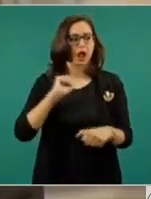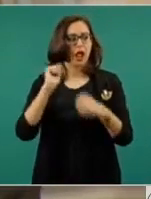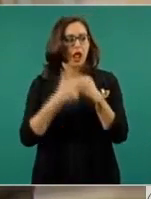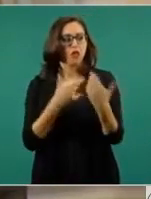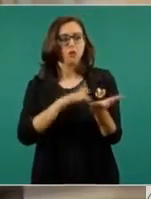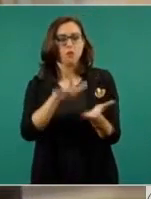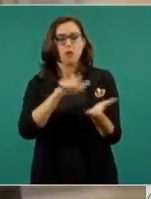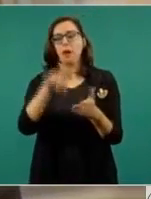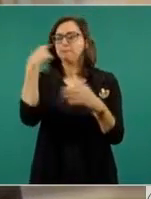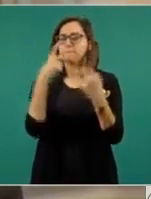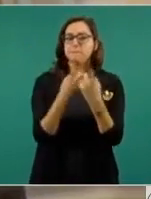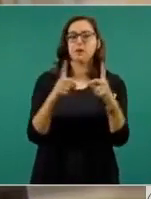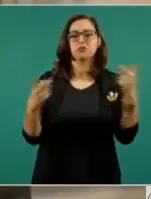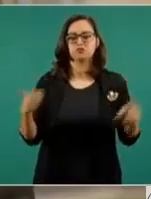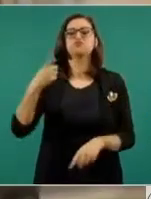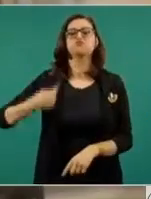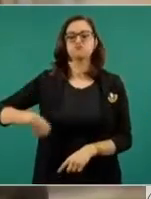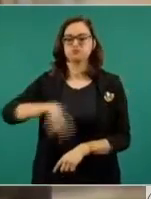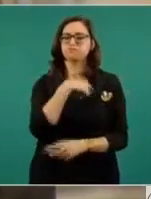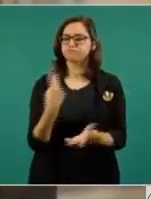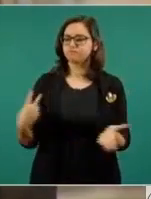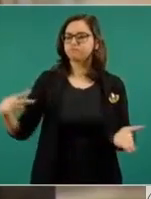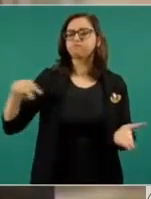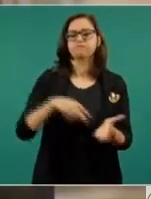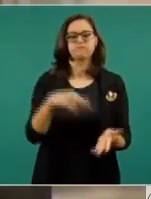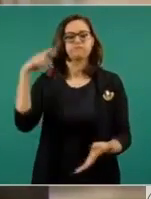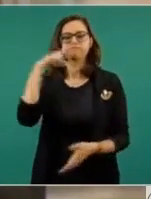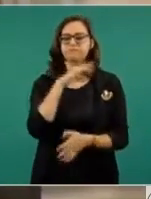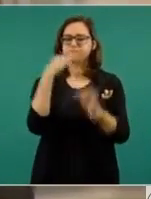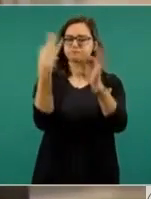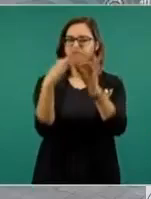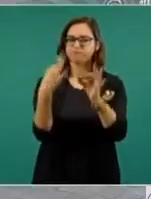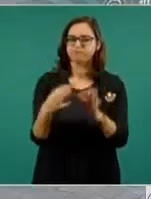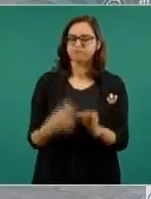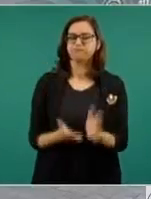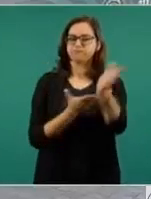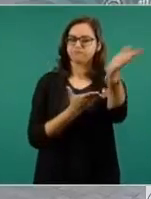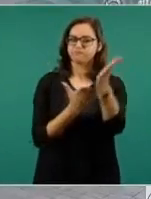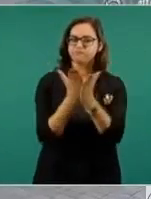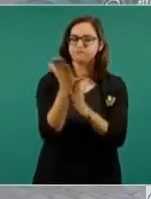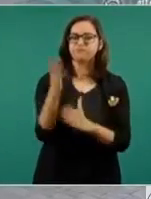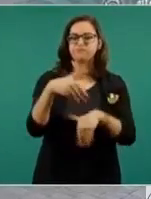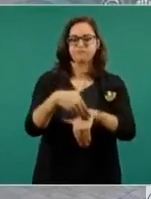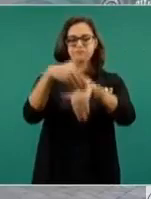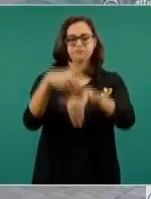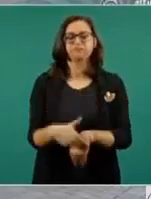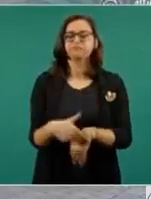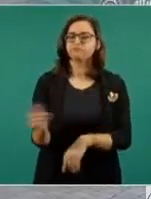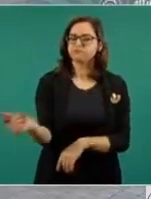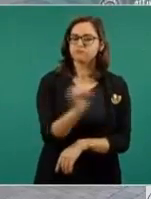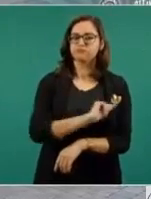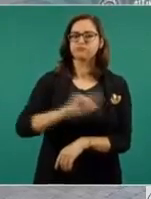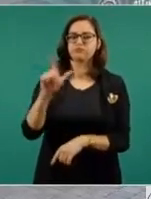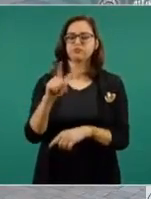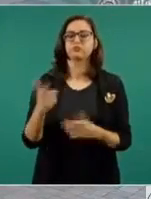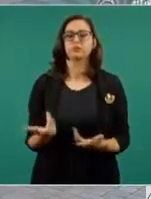progreso, ahí estaremos con presteza, disciplina, lealtad, profesionalismo e